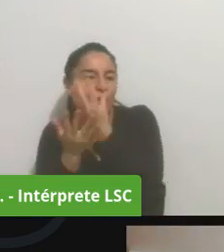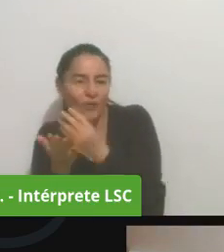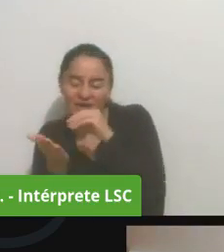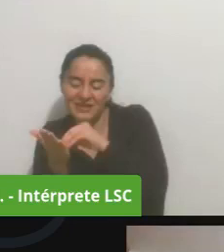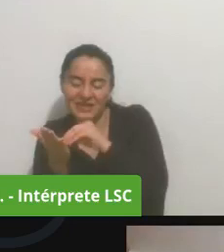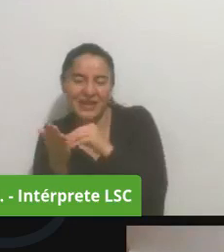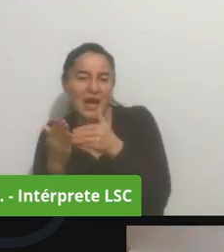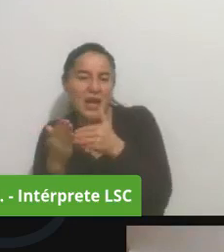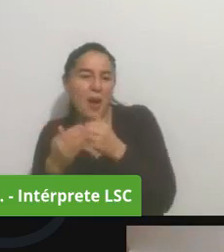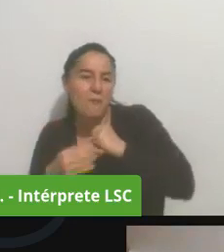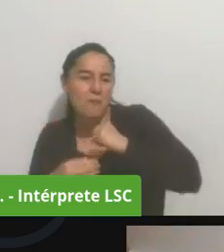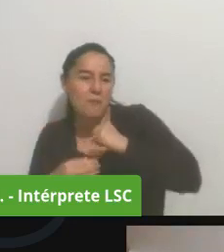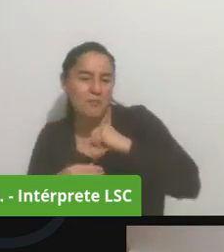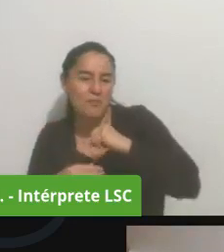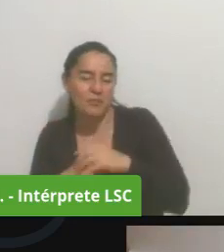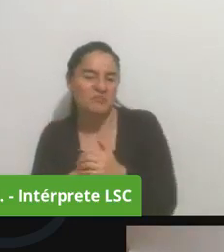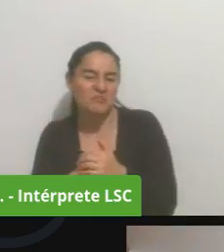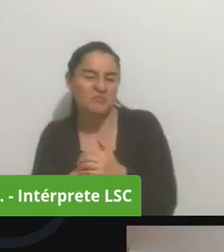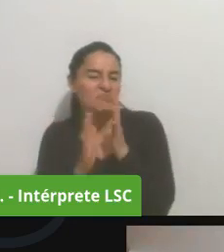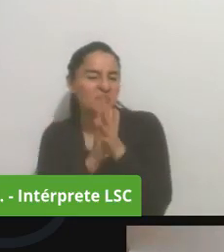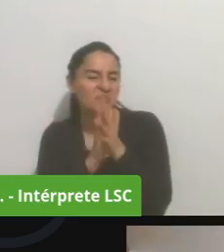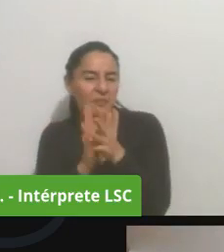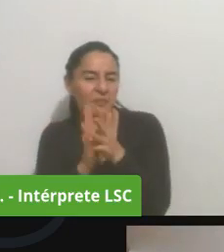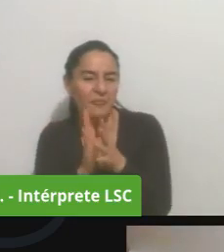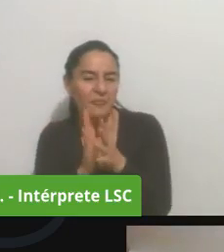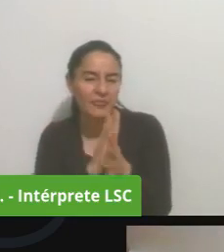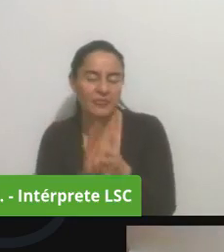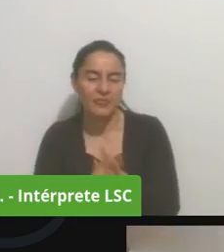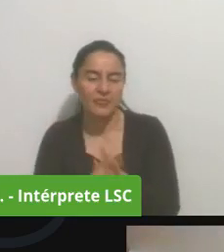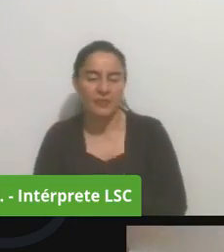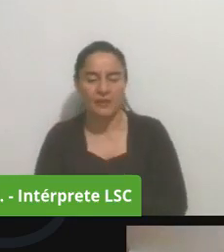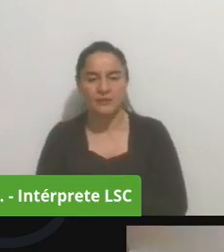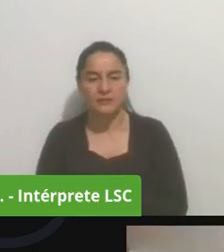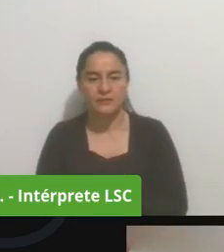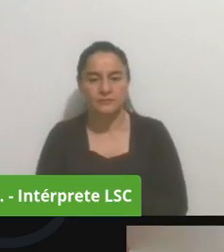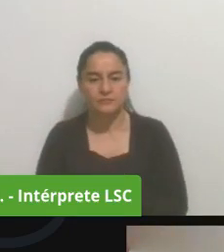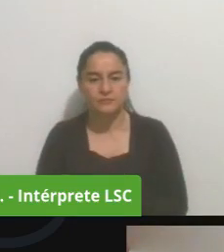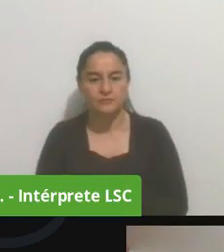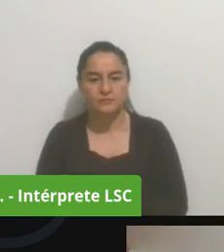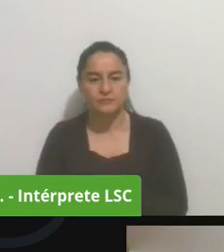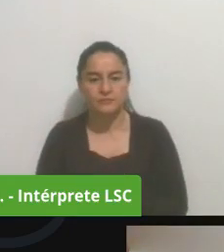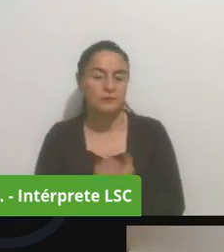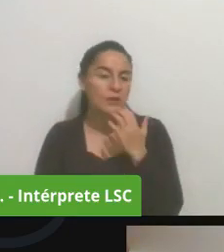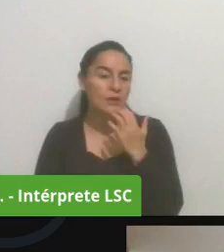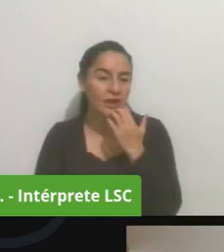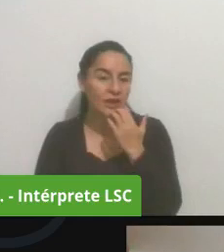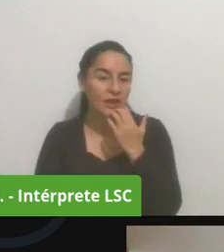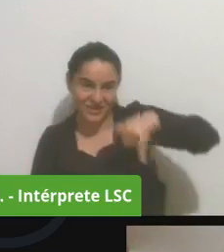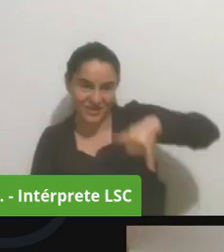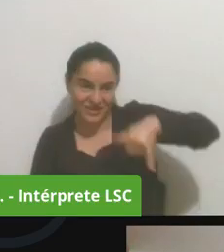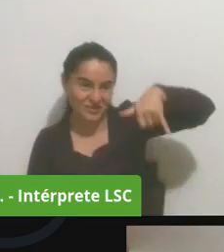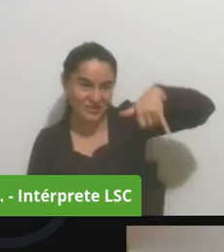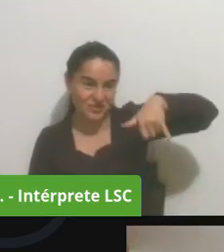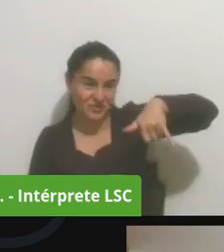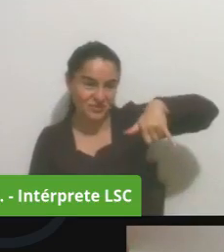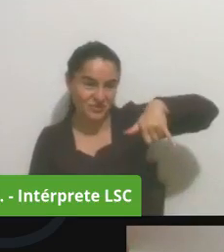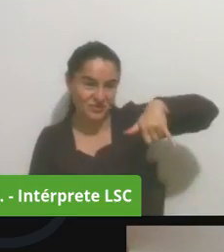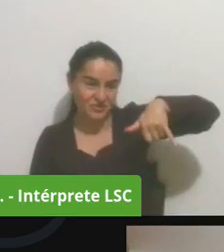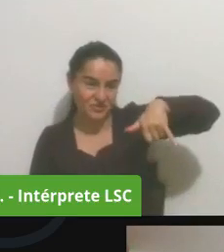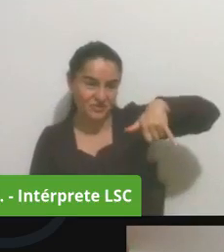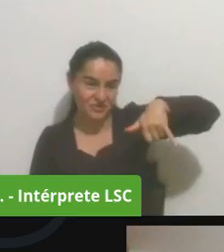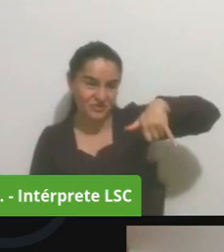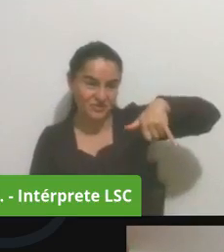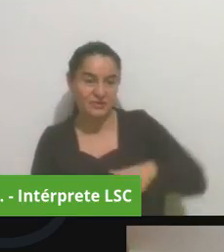donde por ejemplo el ejecutivo tiene una depende pues tiene